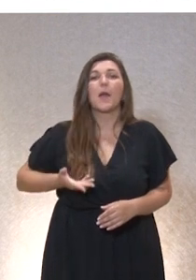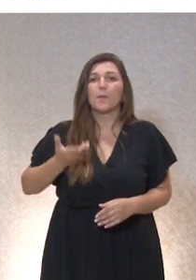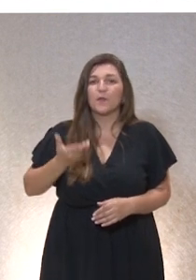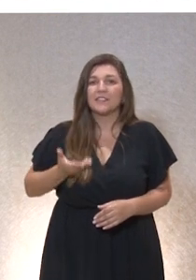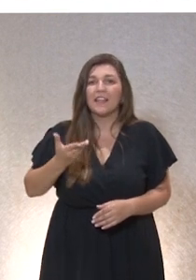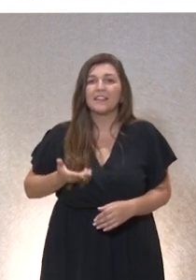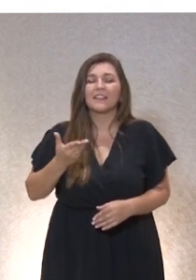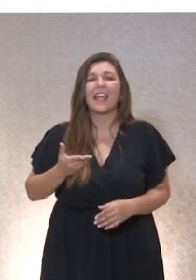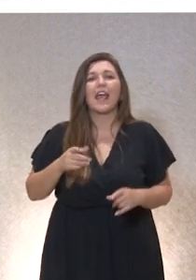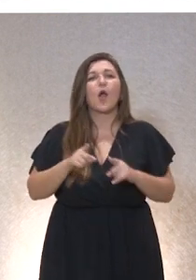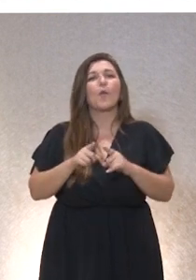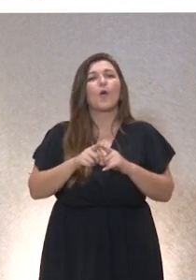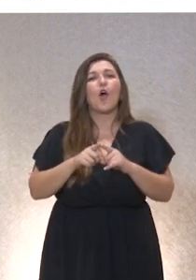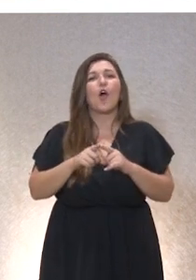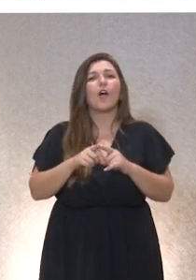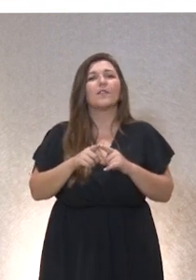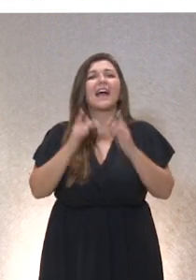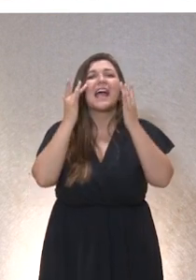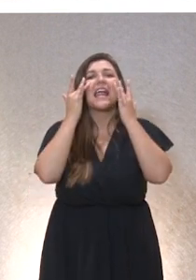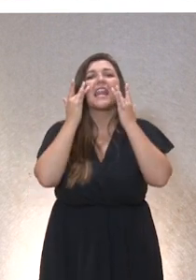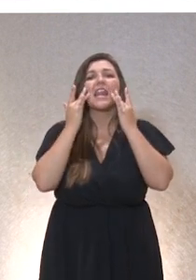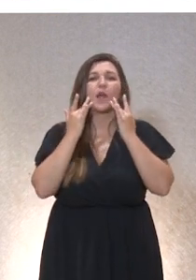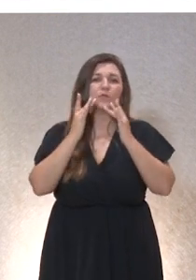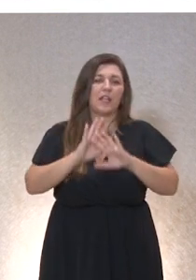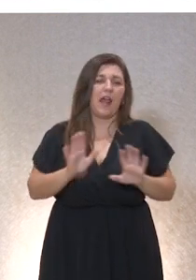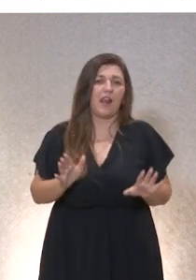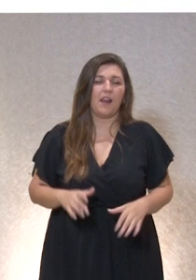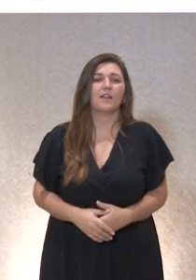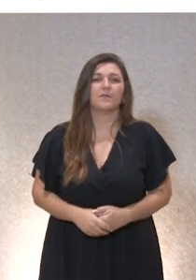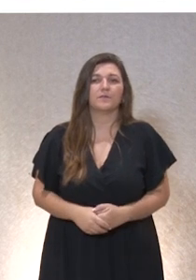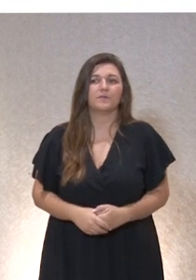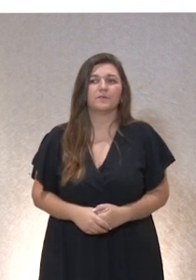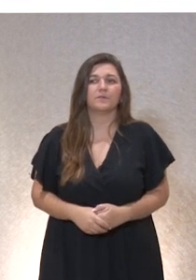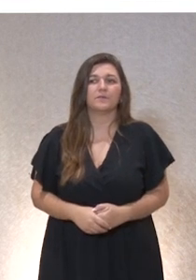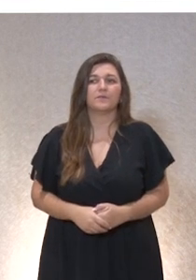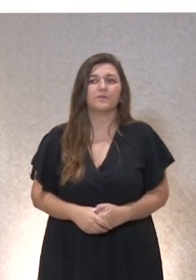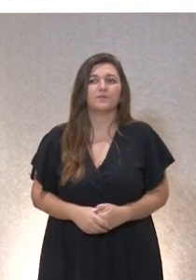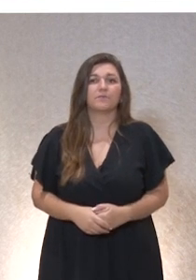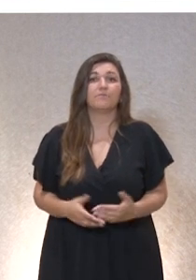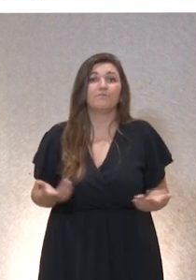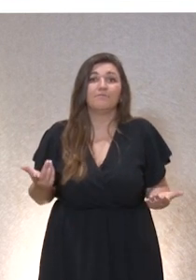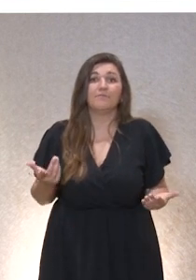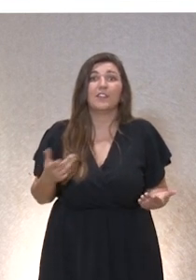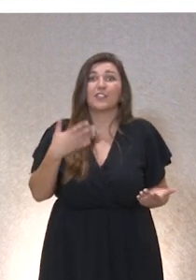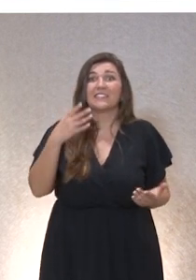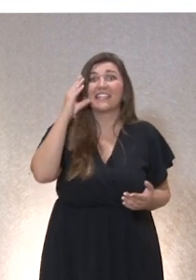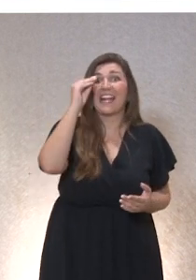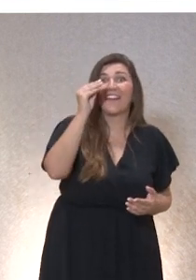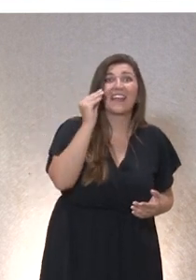desmitificar la neutralidad. Los procedimientos y las tecnologías de inteligencia artificial no son neutrales.